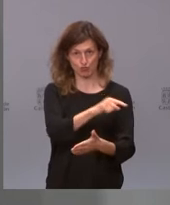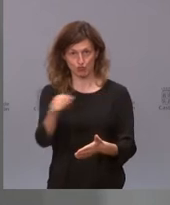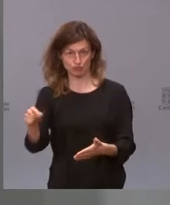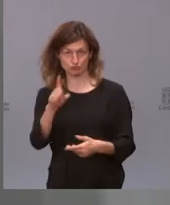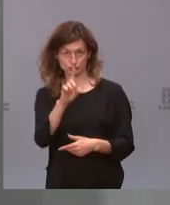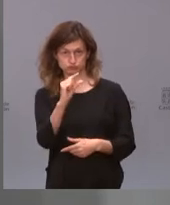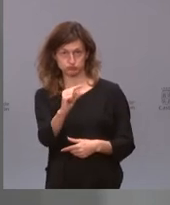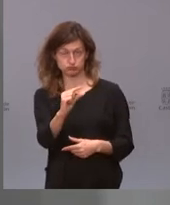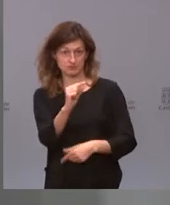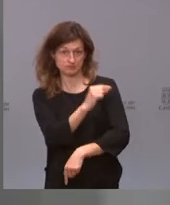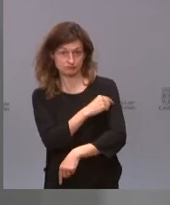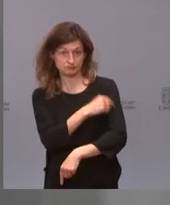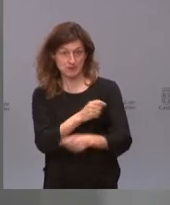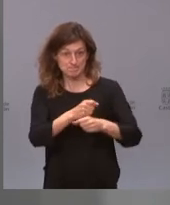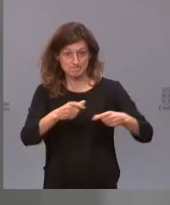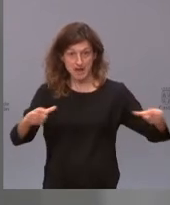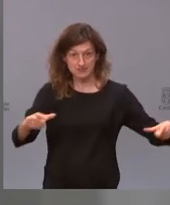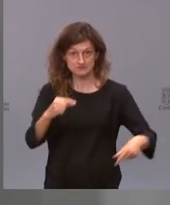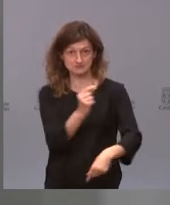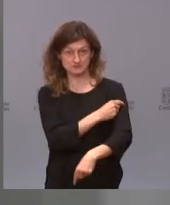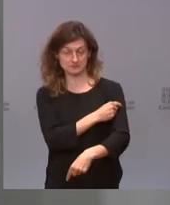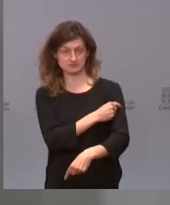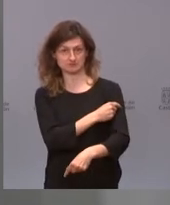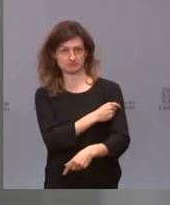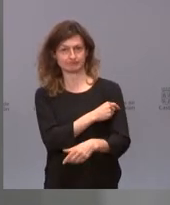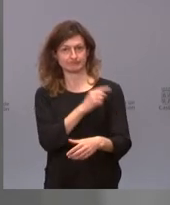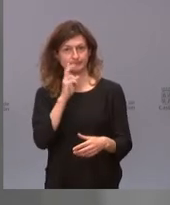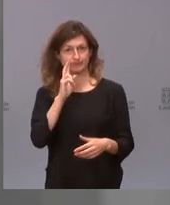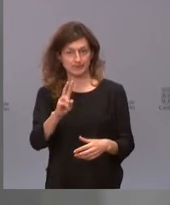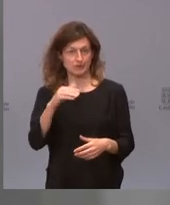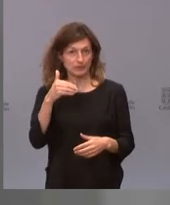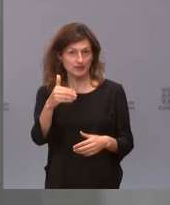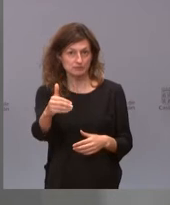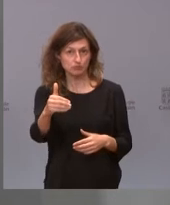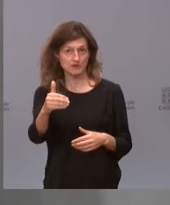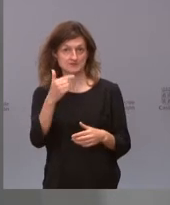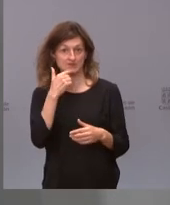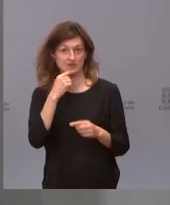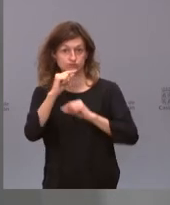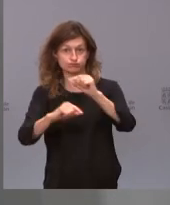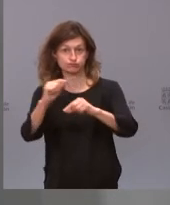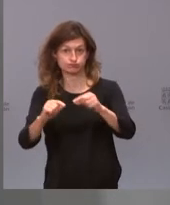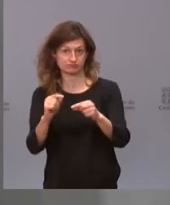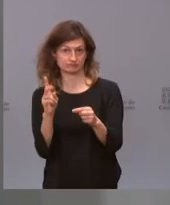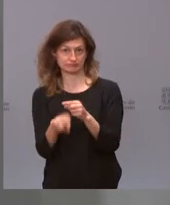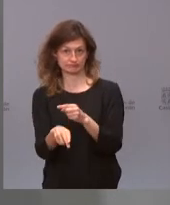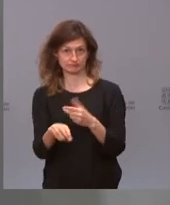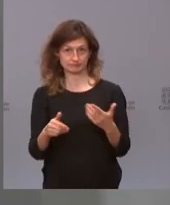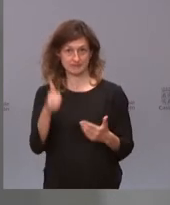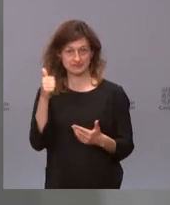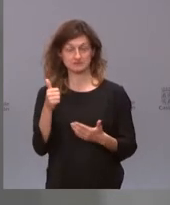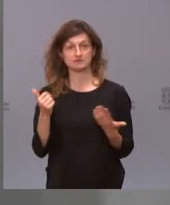primera dosis y a más gente tengamos con la primera dosis, más posibilidad tenemos de romper las cadenas de transmisión. Por lo tanto, esa